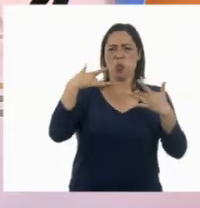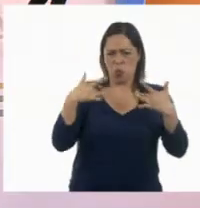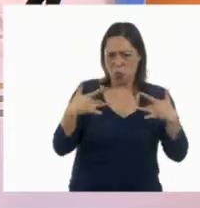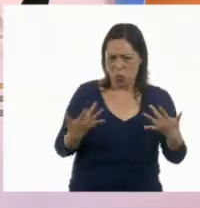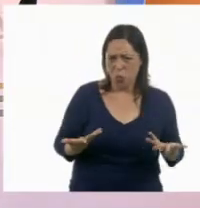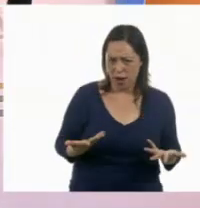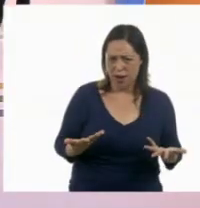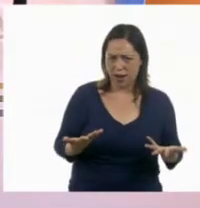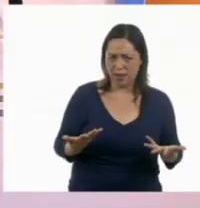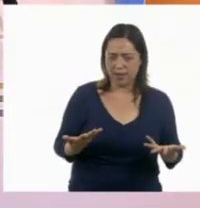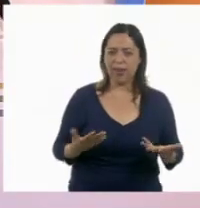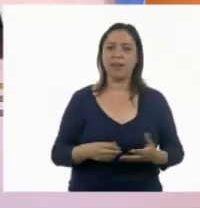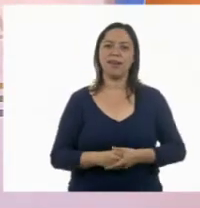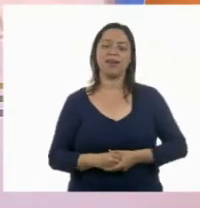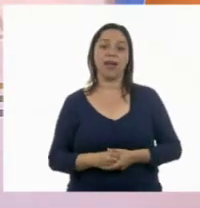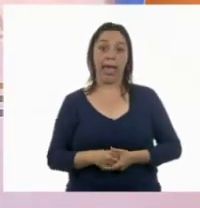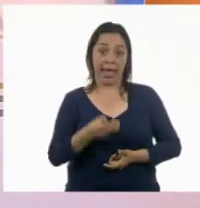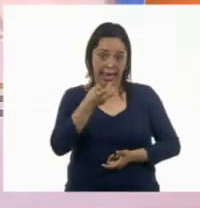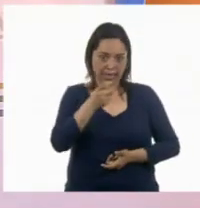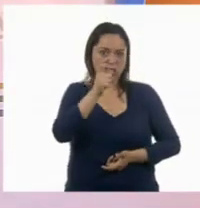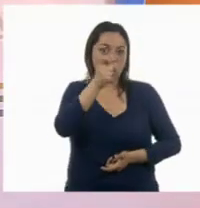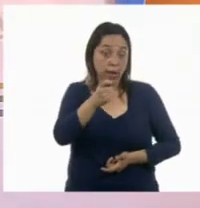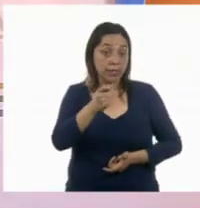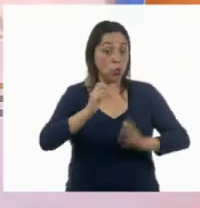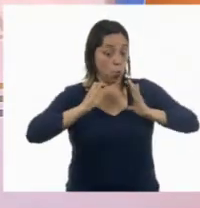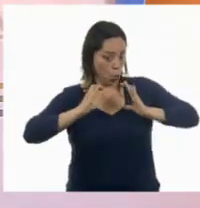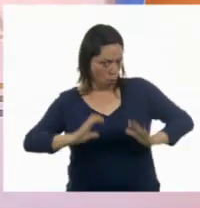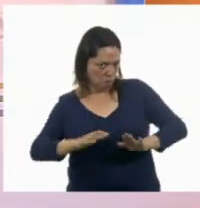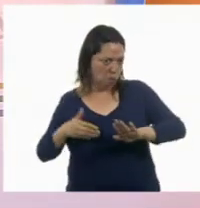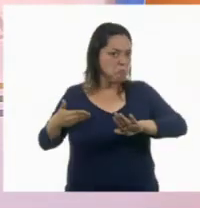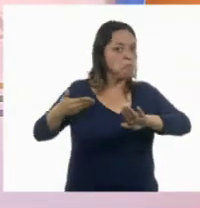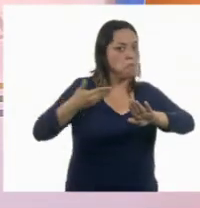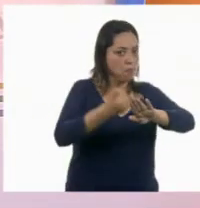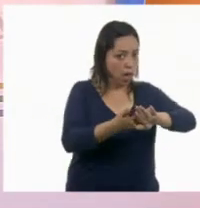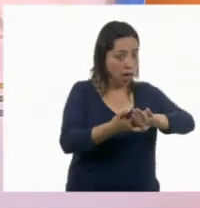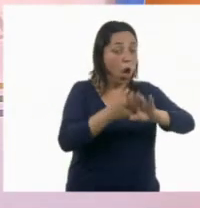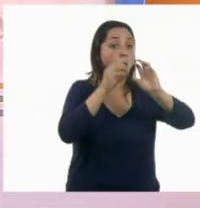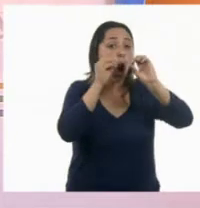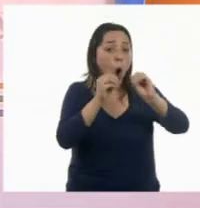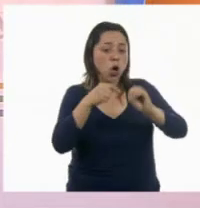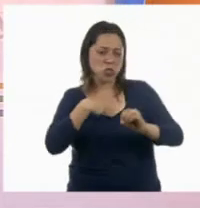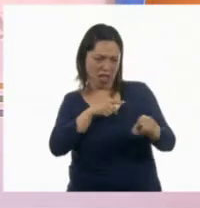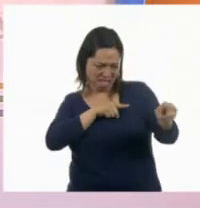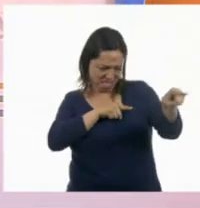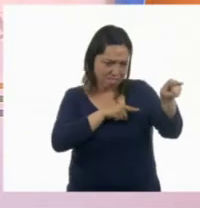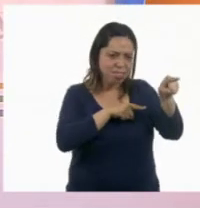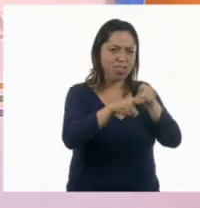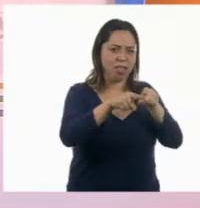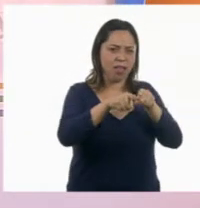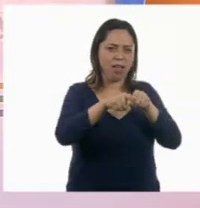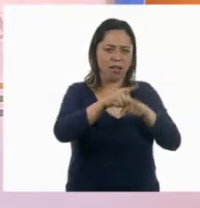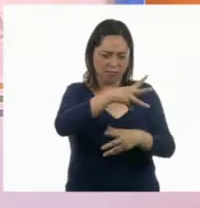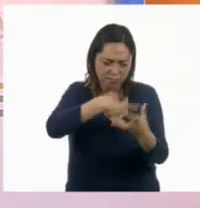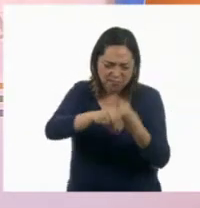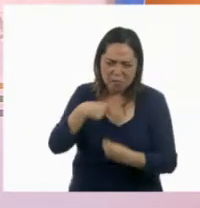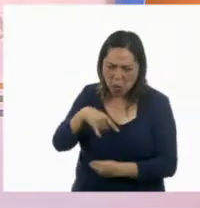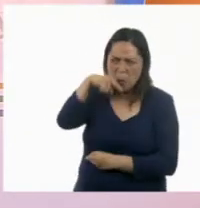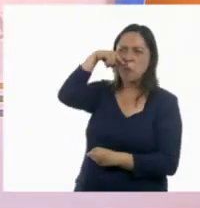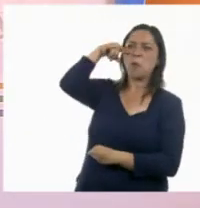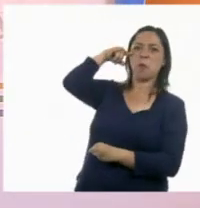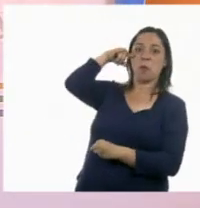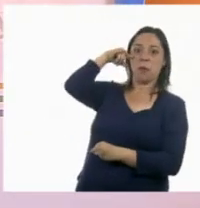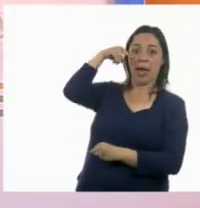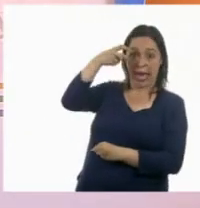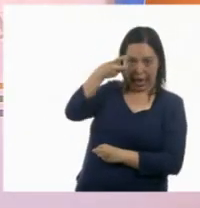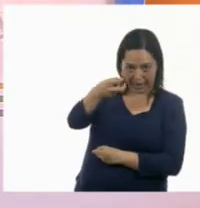cuando digo lastimen, quiere decir físicamente o también con palabras. ¿A qué crees que me refiero, Ale, cuando digo